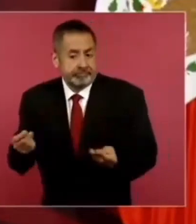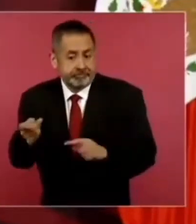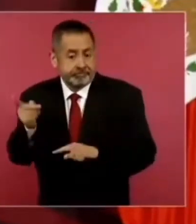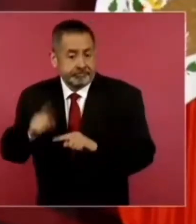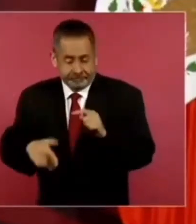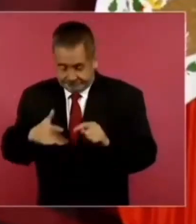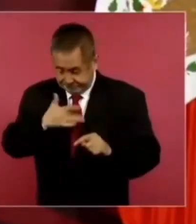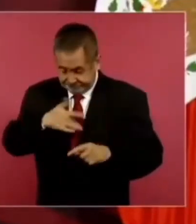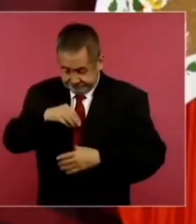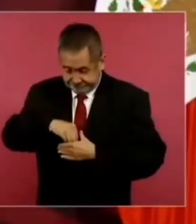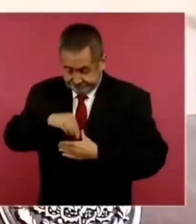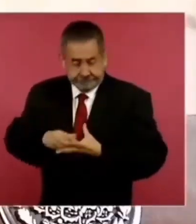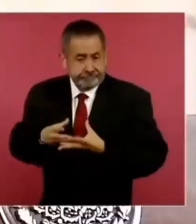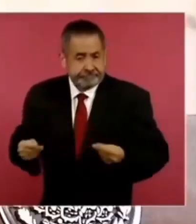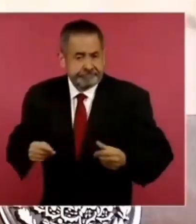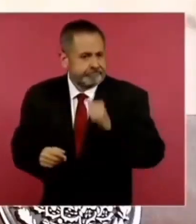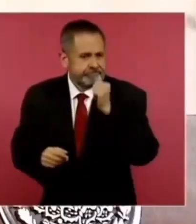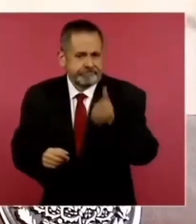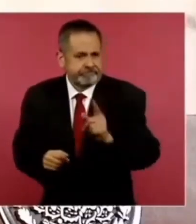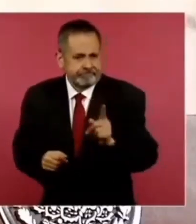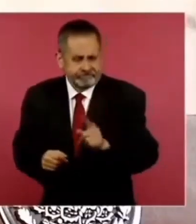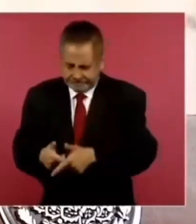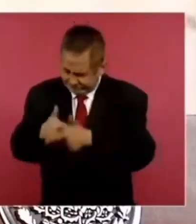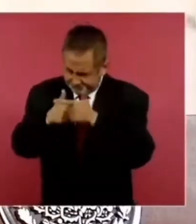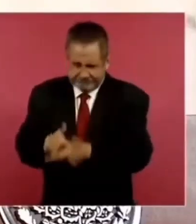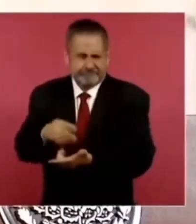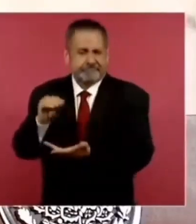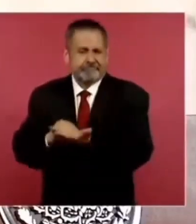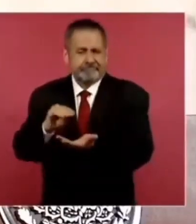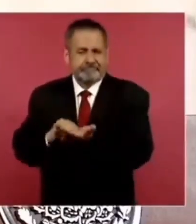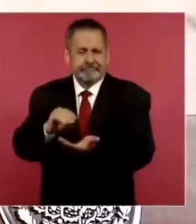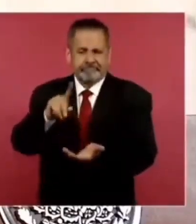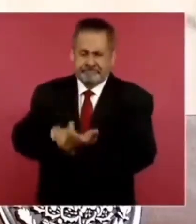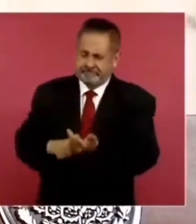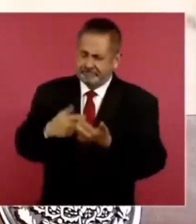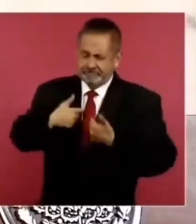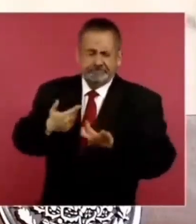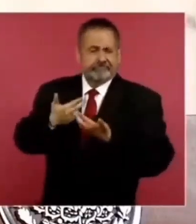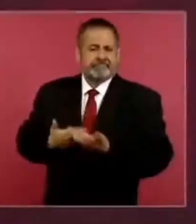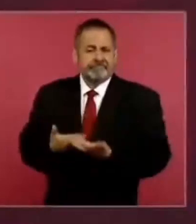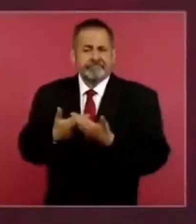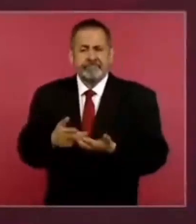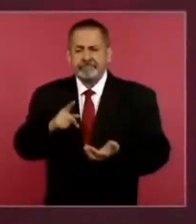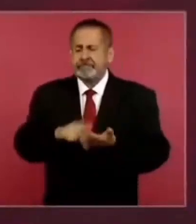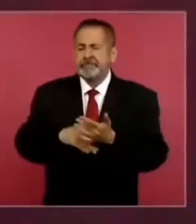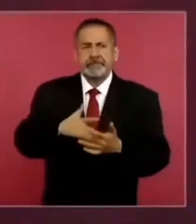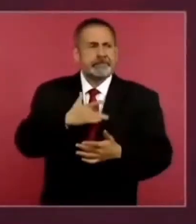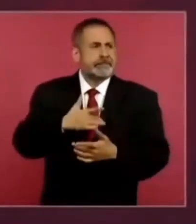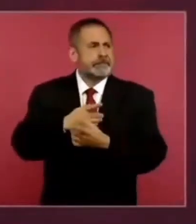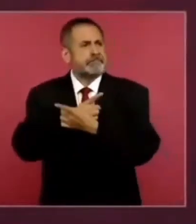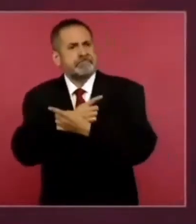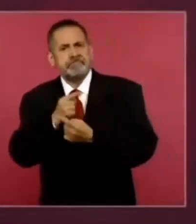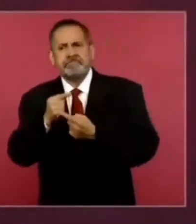esa reserva de valores